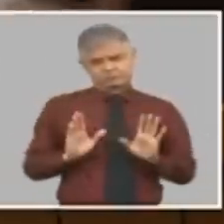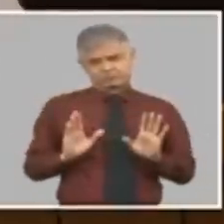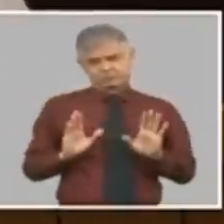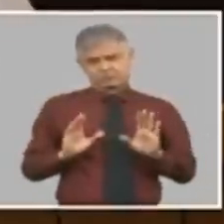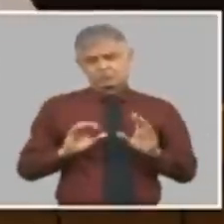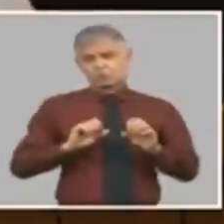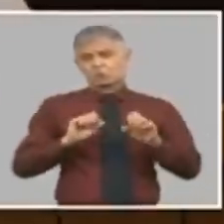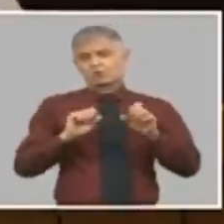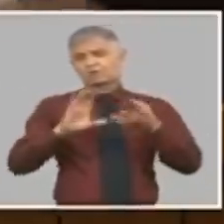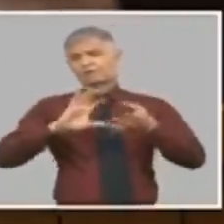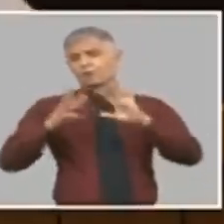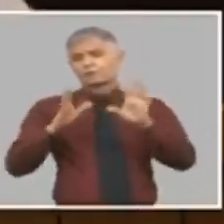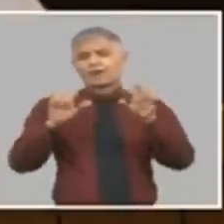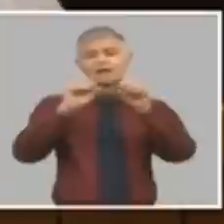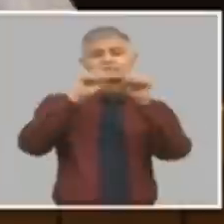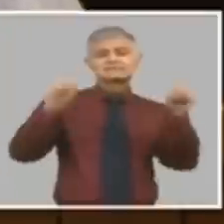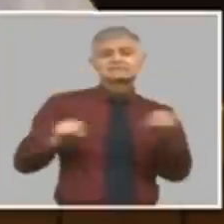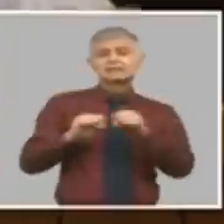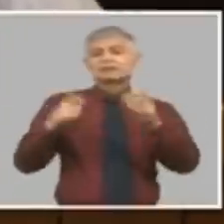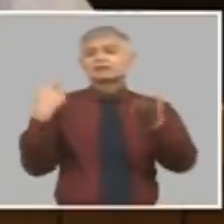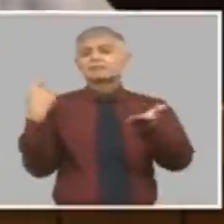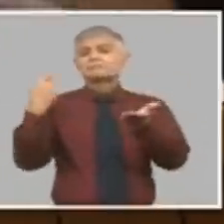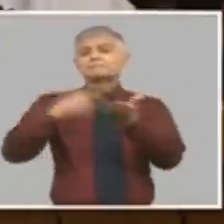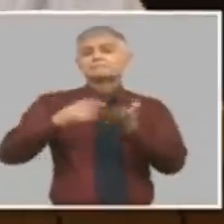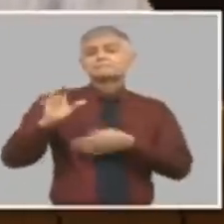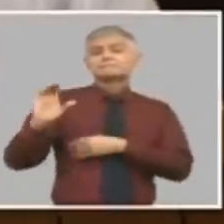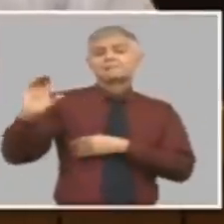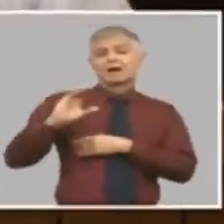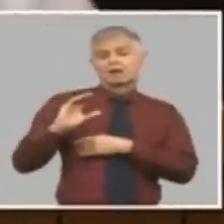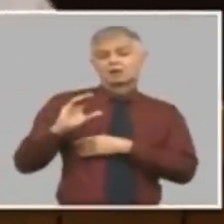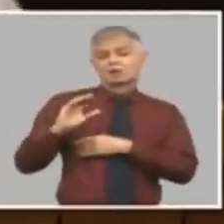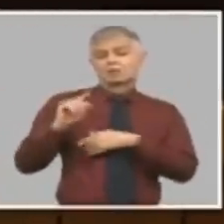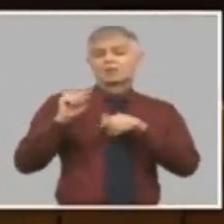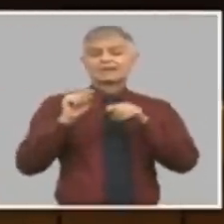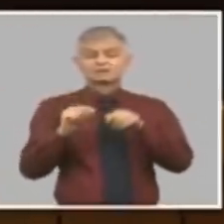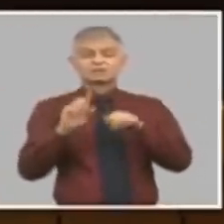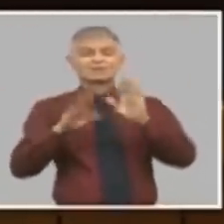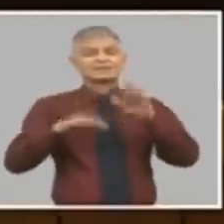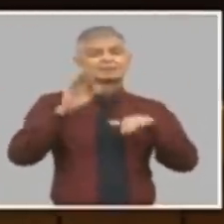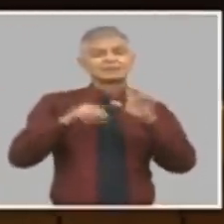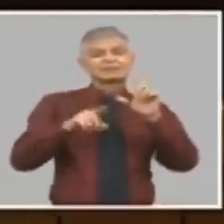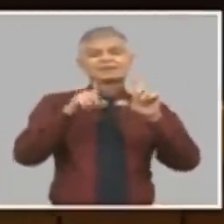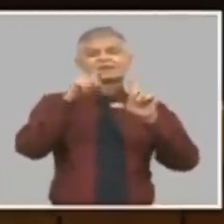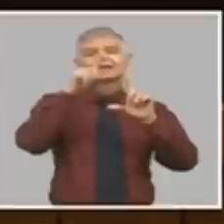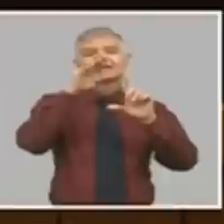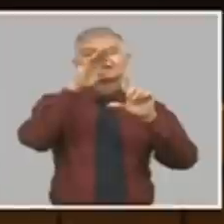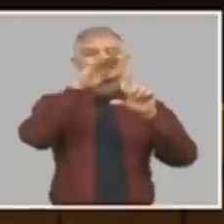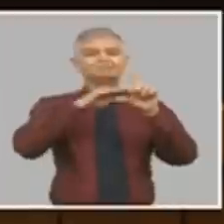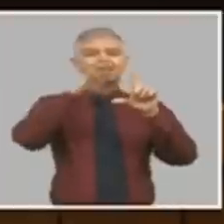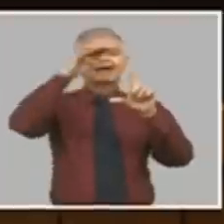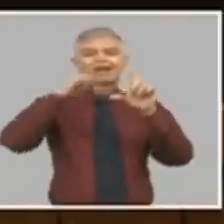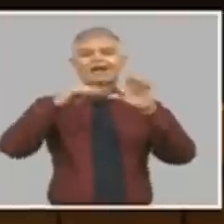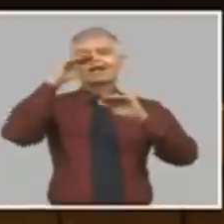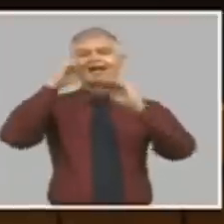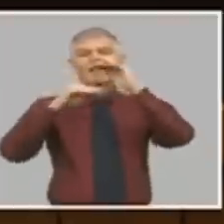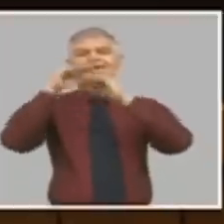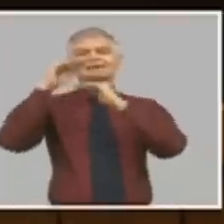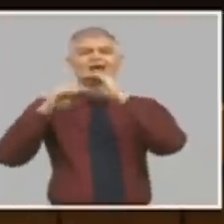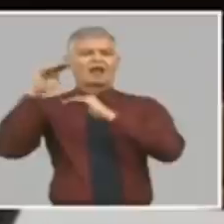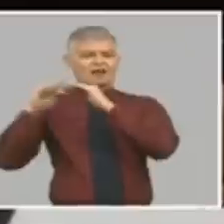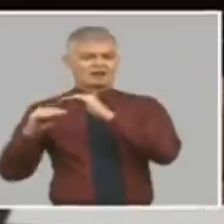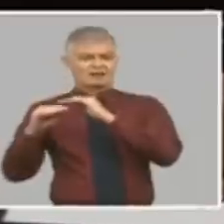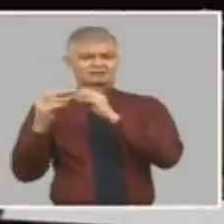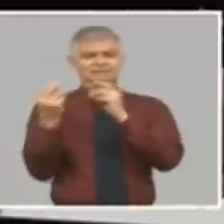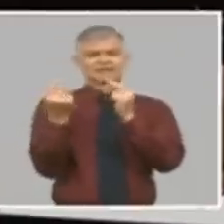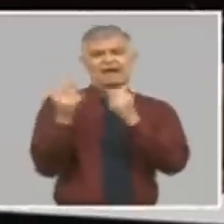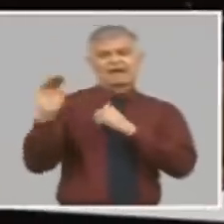los adelantamos ante la insuficiencia de la escala salarial. Por eso obligatoriamente hay que hacer una reforma de salario.